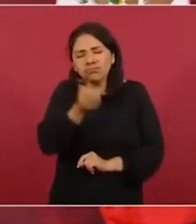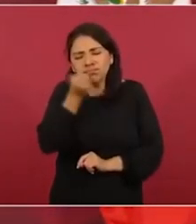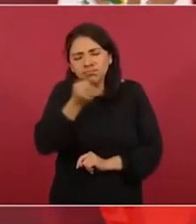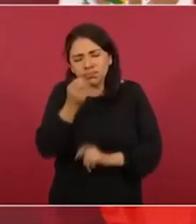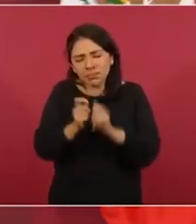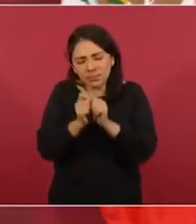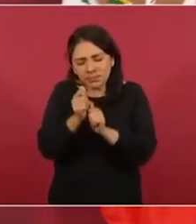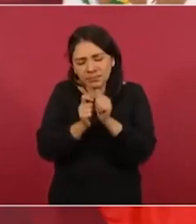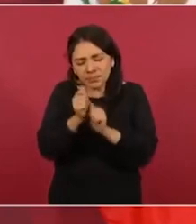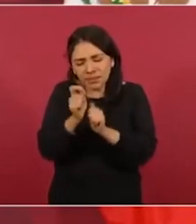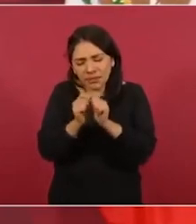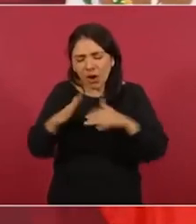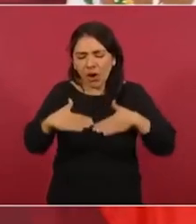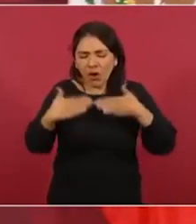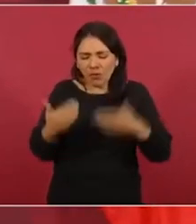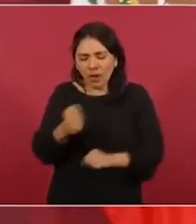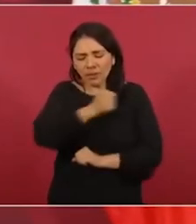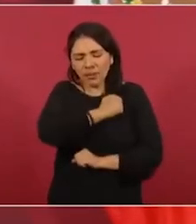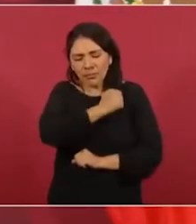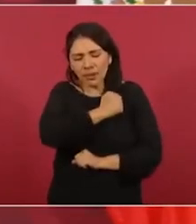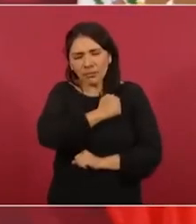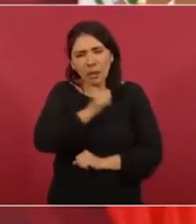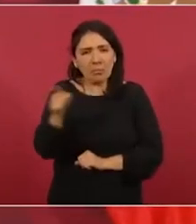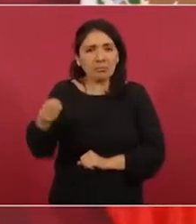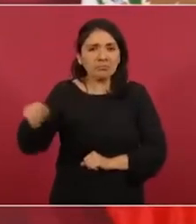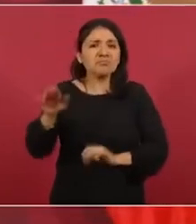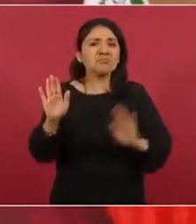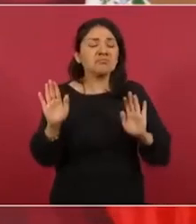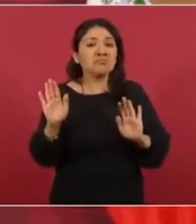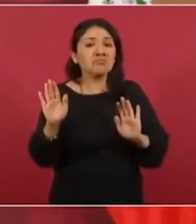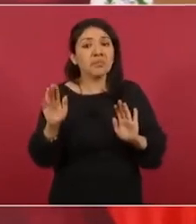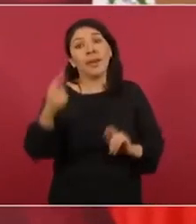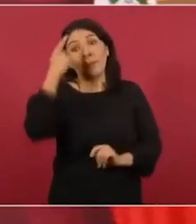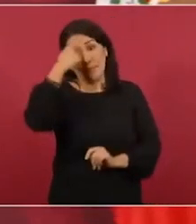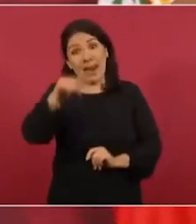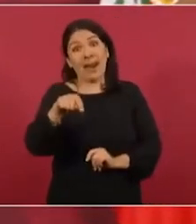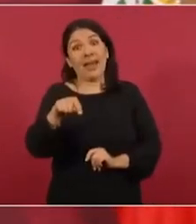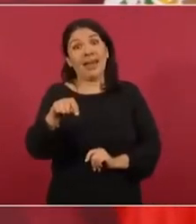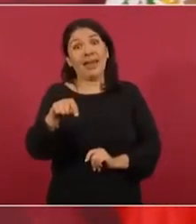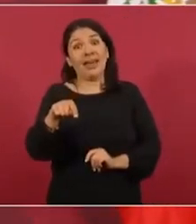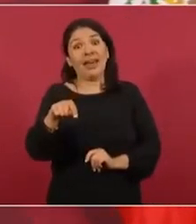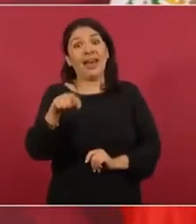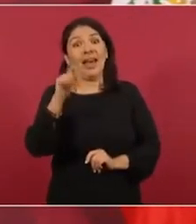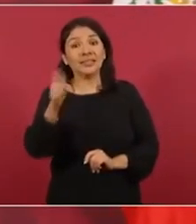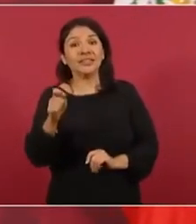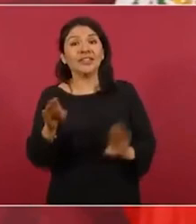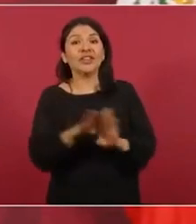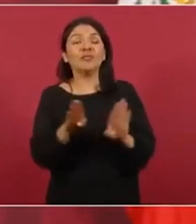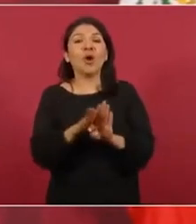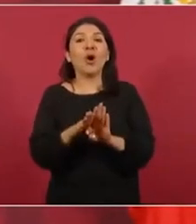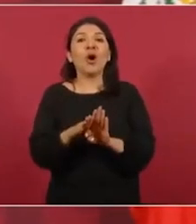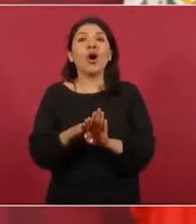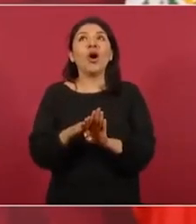confesar y comulgar, nada más para dejar en cero el marcador